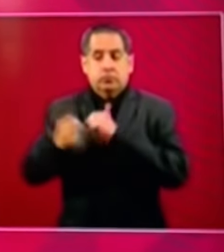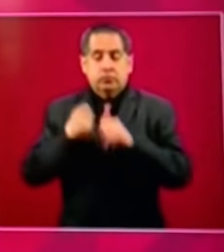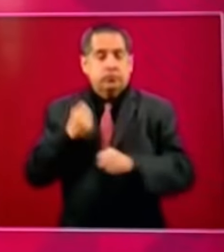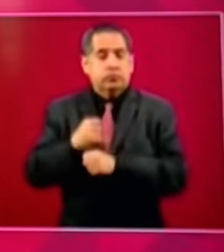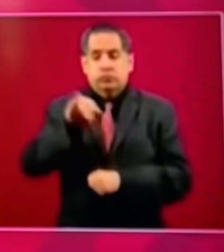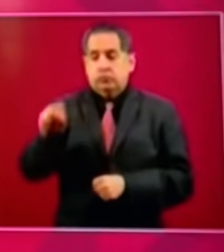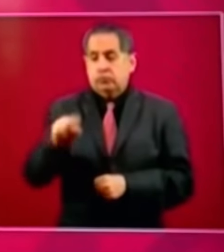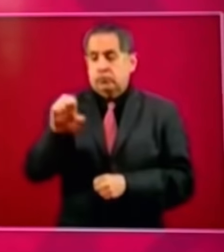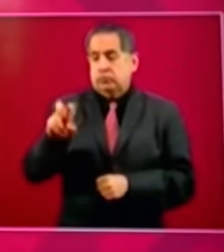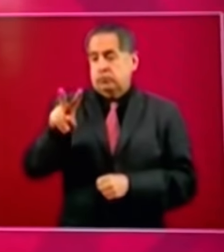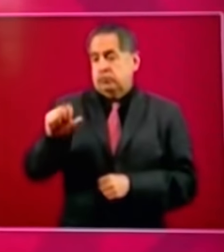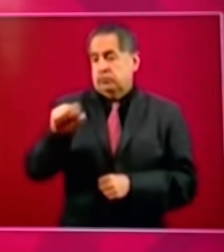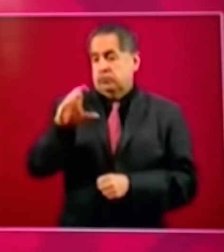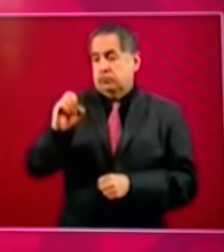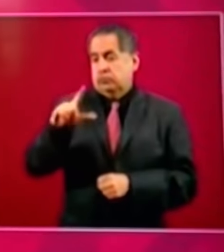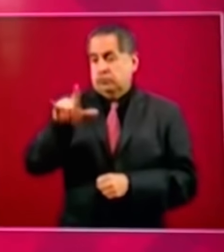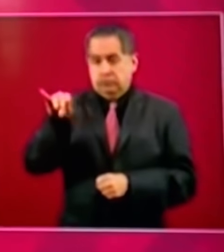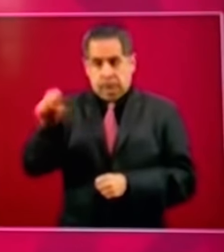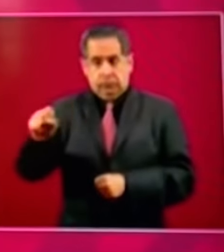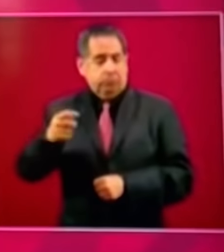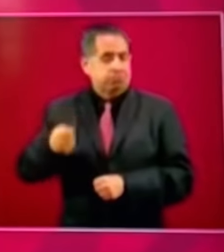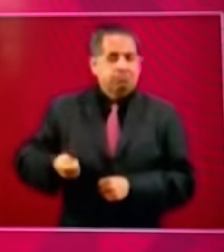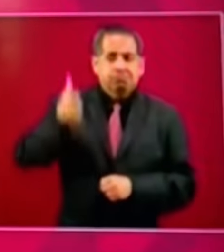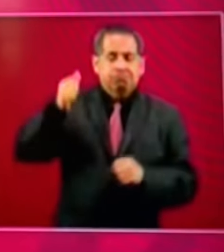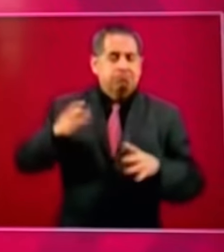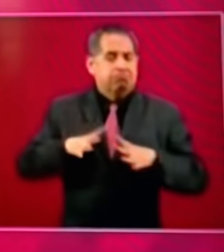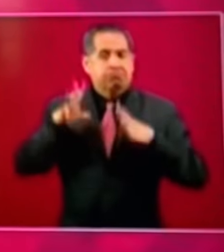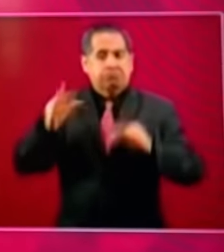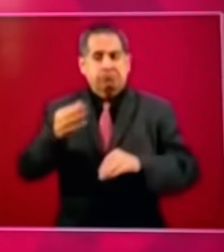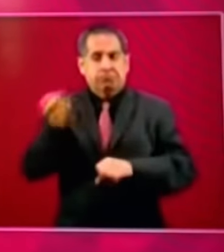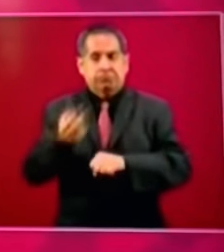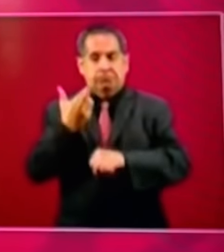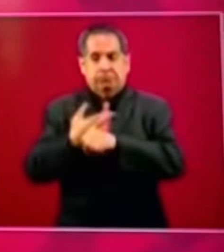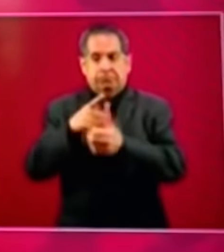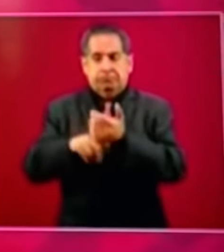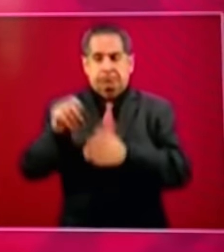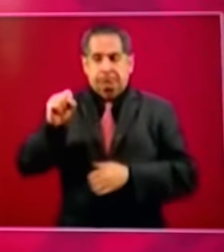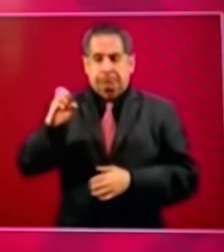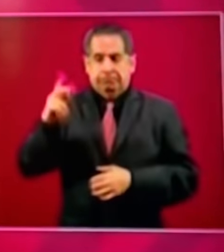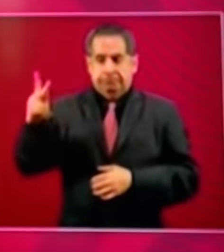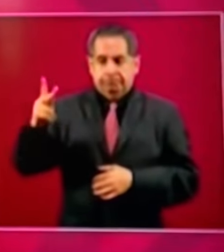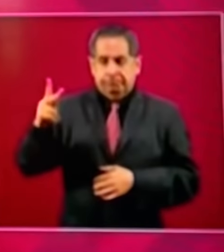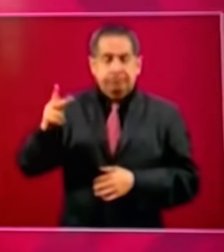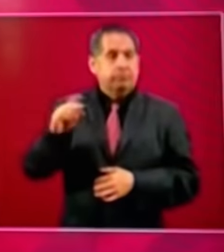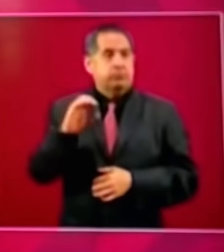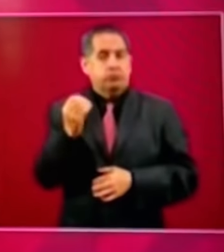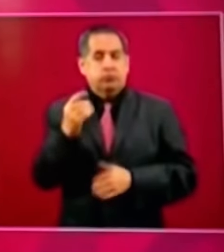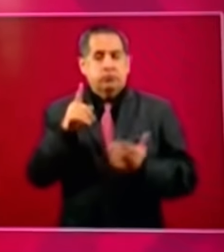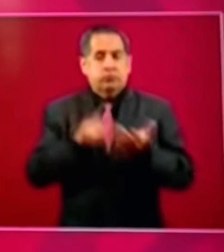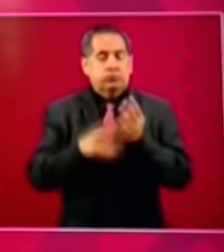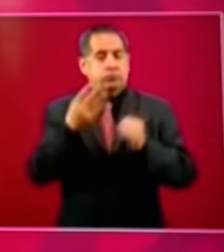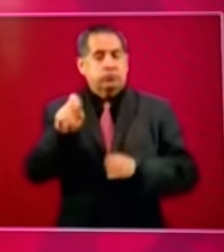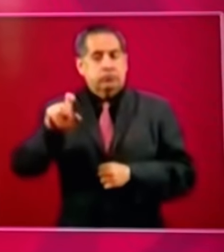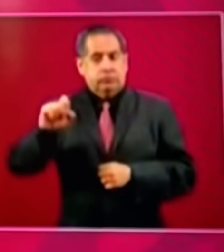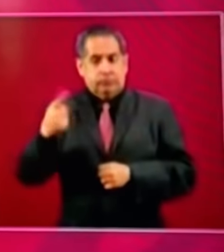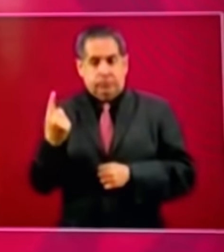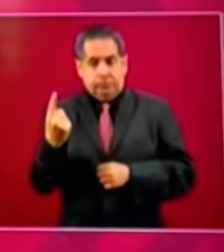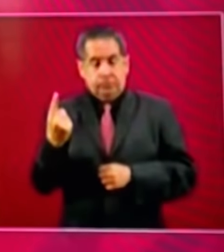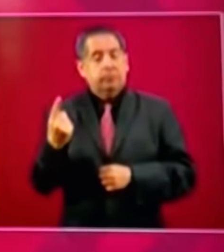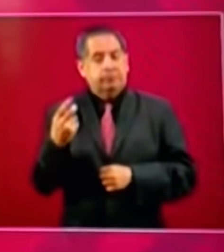Vasconcelos ocupara por primera vez la Secretaría de Educación Pública en octubre de 1921